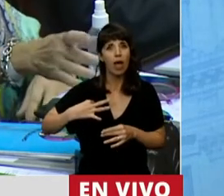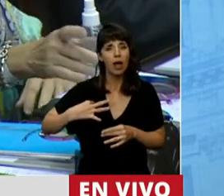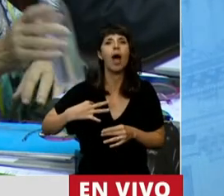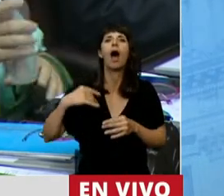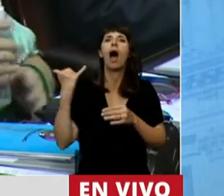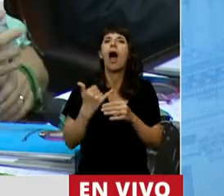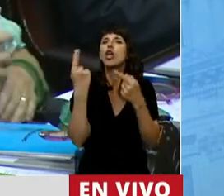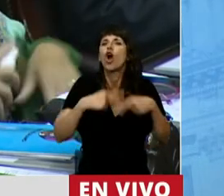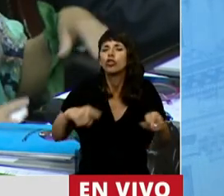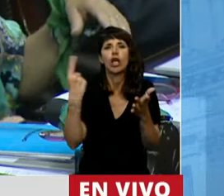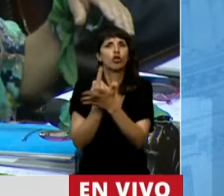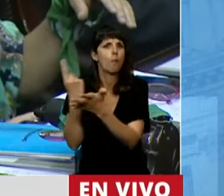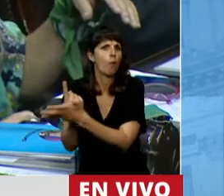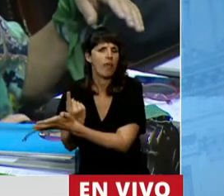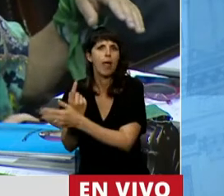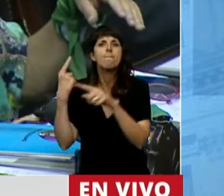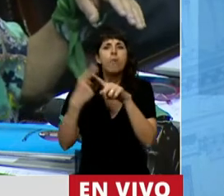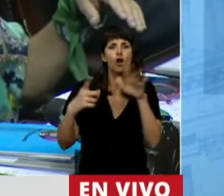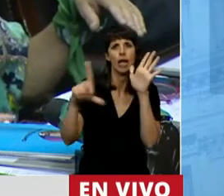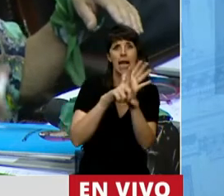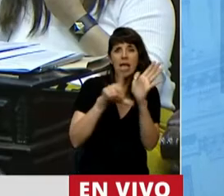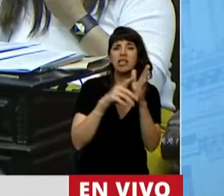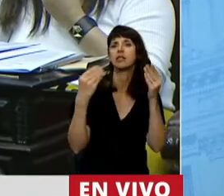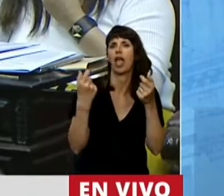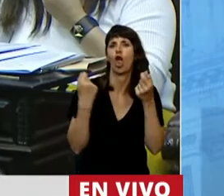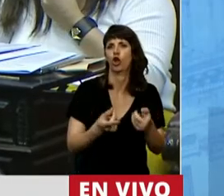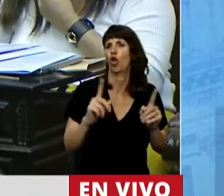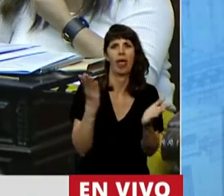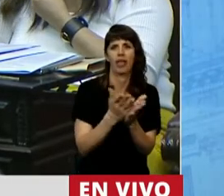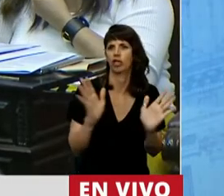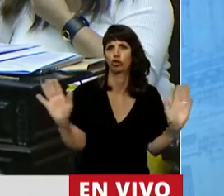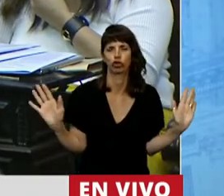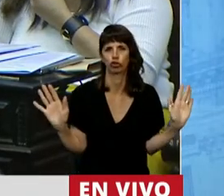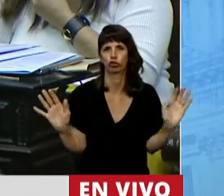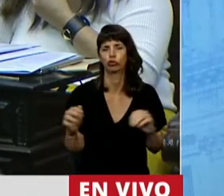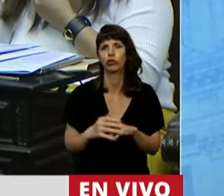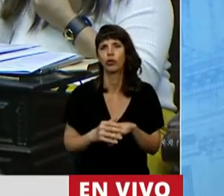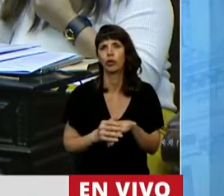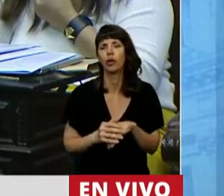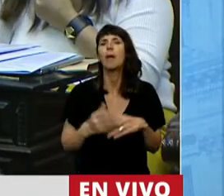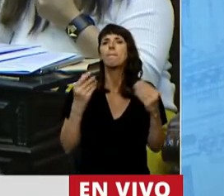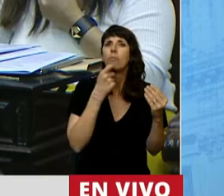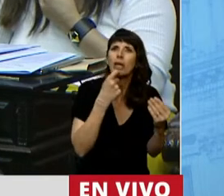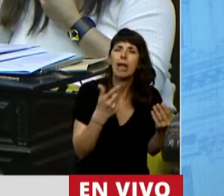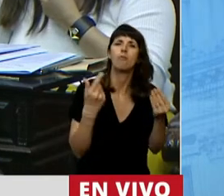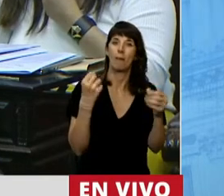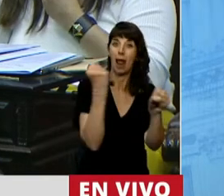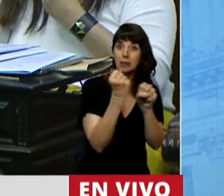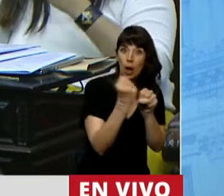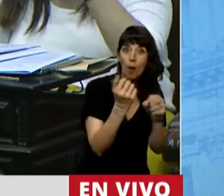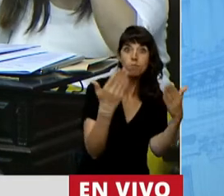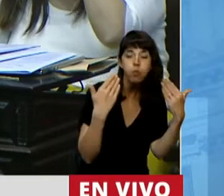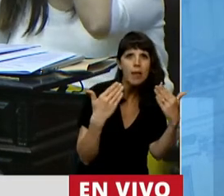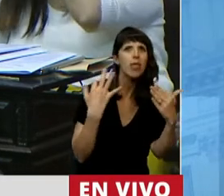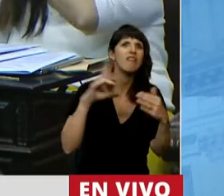restringida por leyes que cercenaron nuestros derechos. Tiempos en los que para trabajar, por ejemplo, le teníamos que